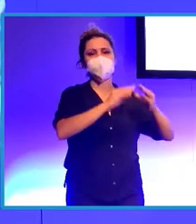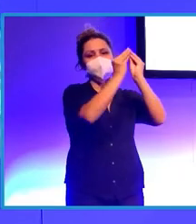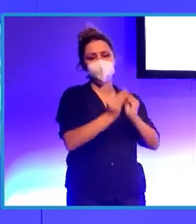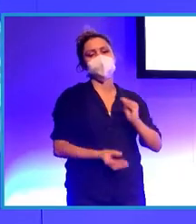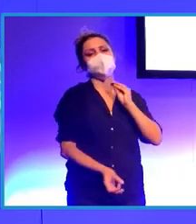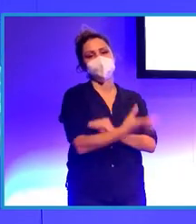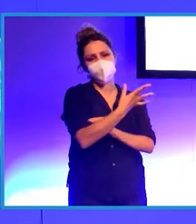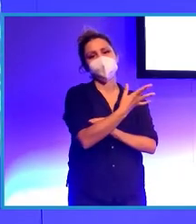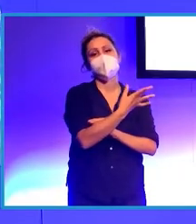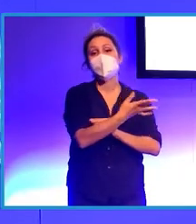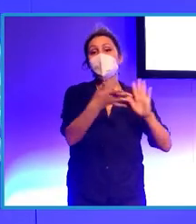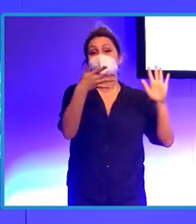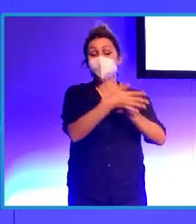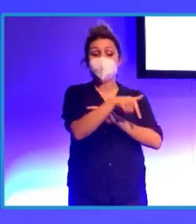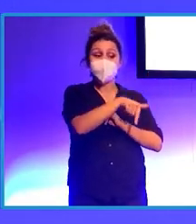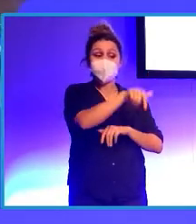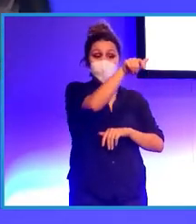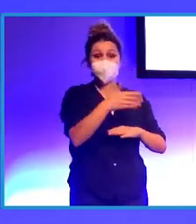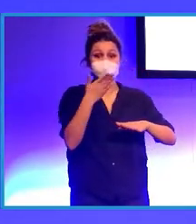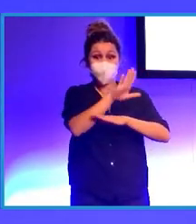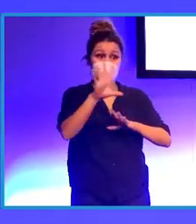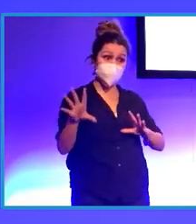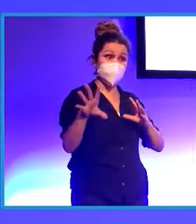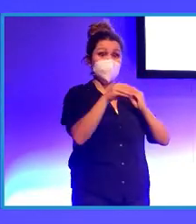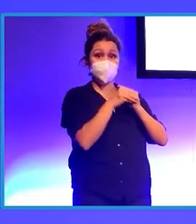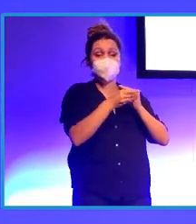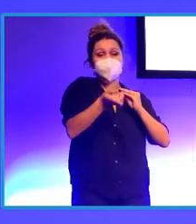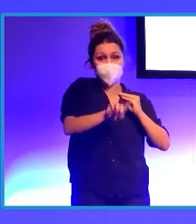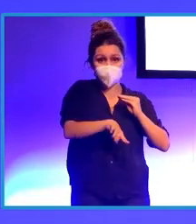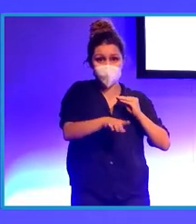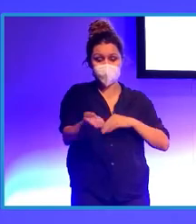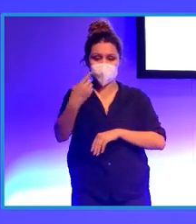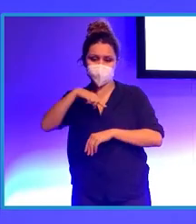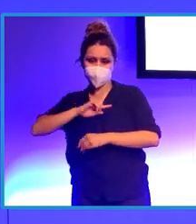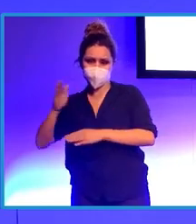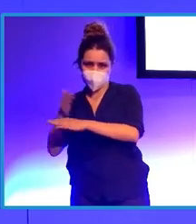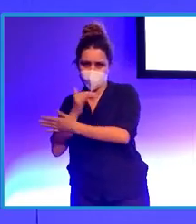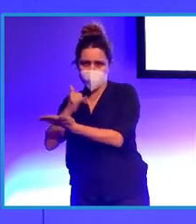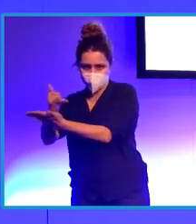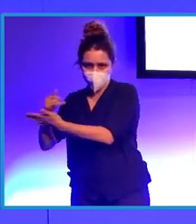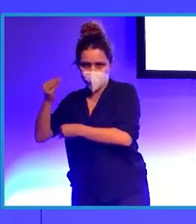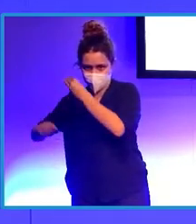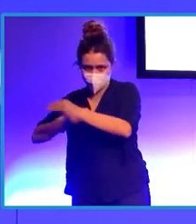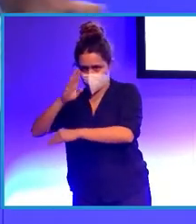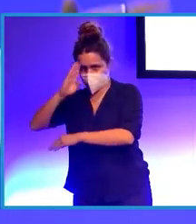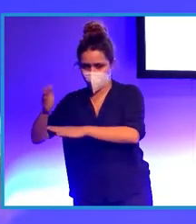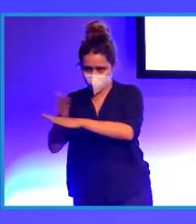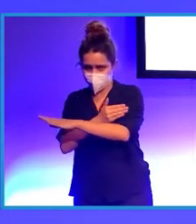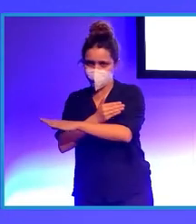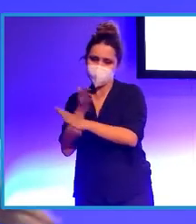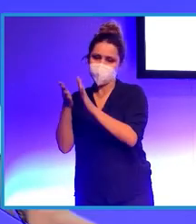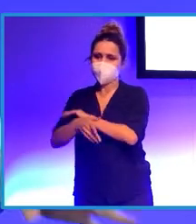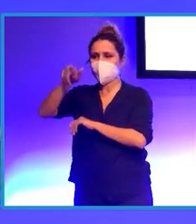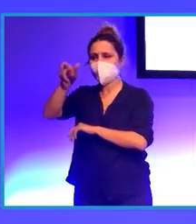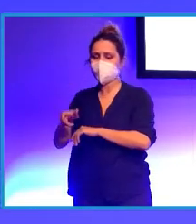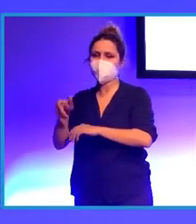Ya entra el presentador en acción. Nosotros hacemos ensayos previos antes de salir al directo. Tenemos un maniquí muy